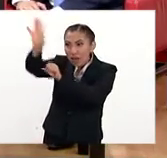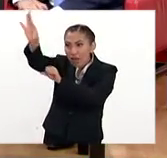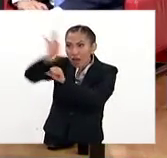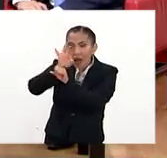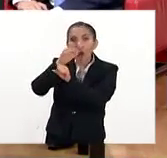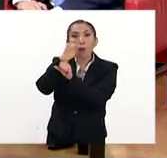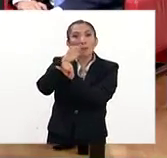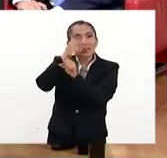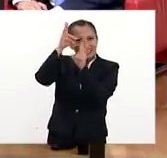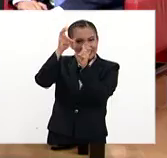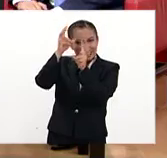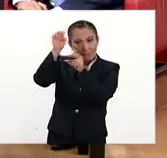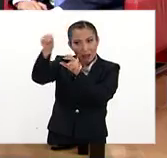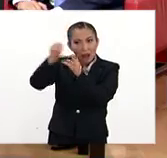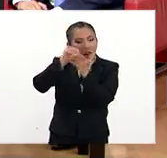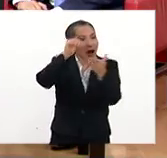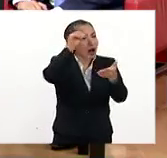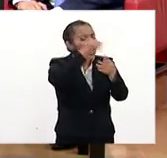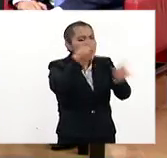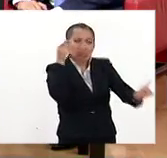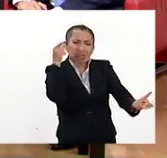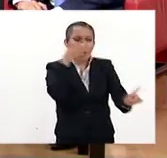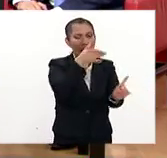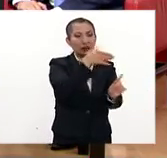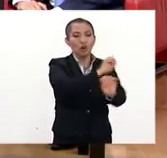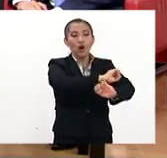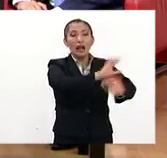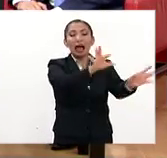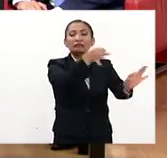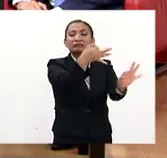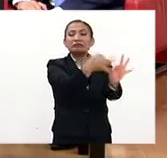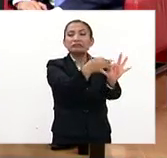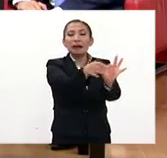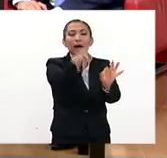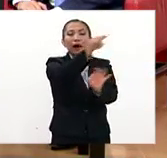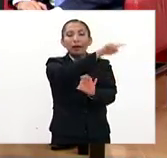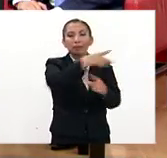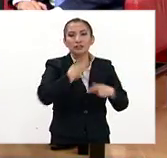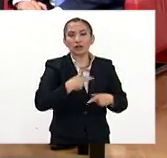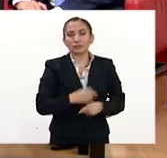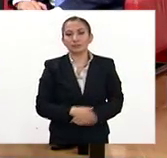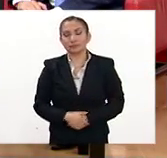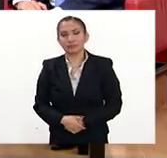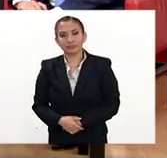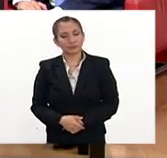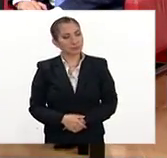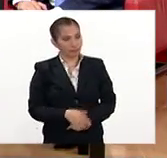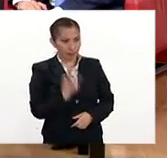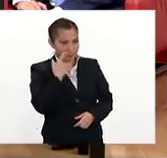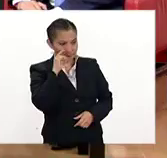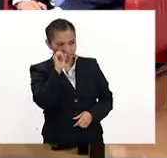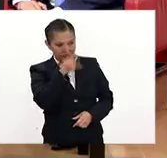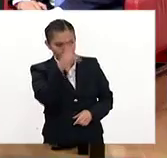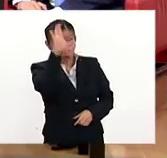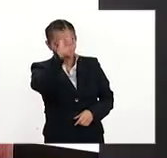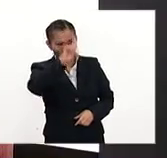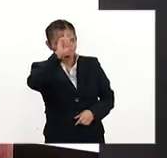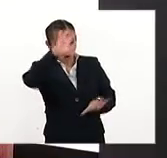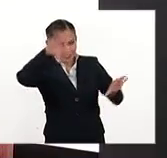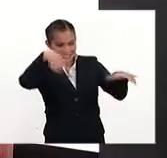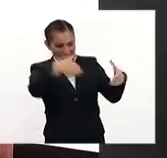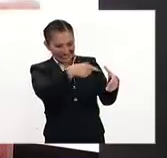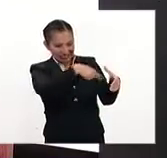que ver con la alimentación, llegue clara y precisa a los consumidores? Bueno, justamente el Consejo